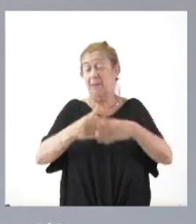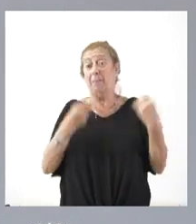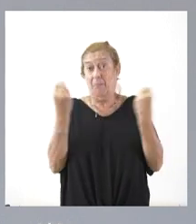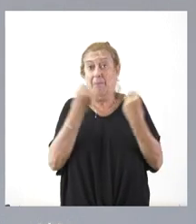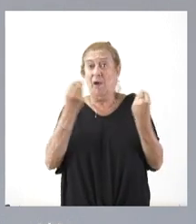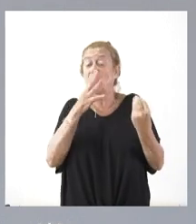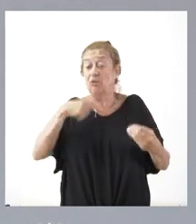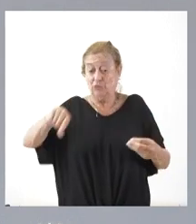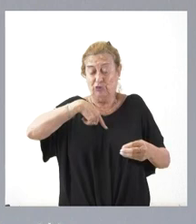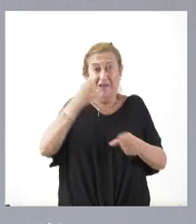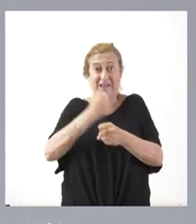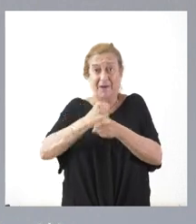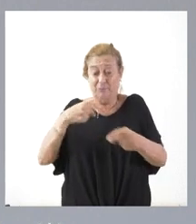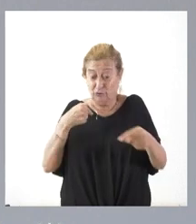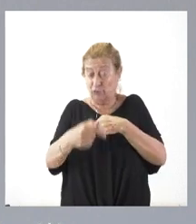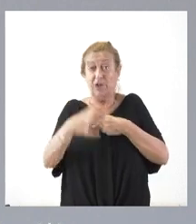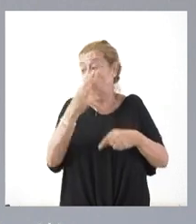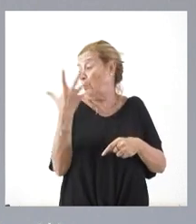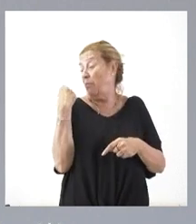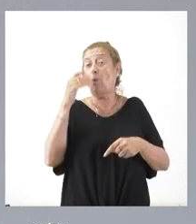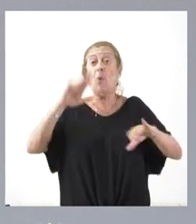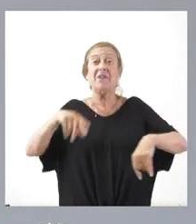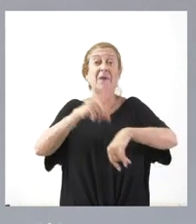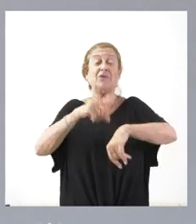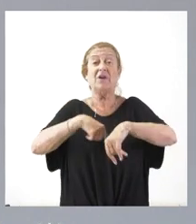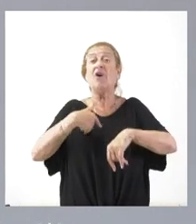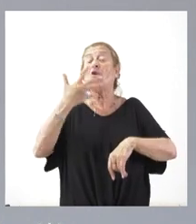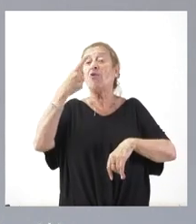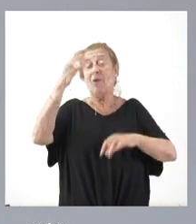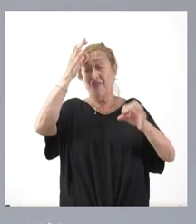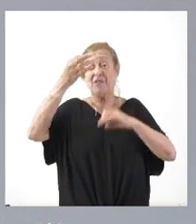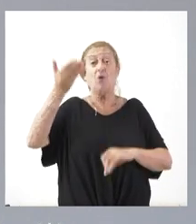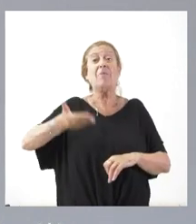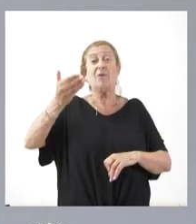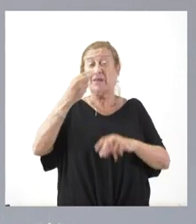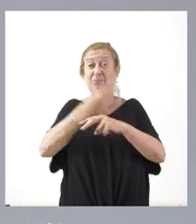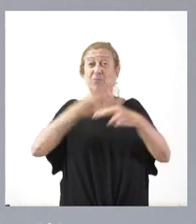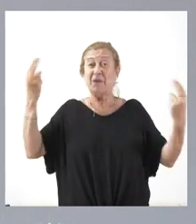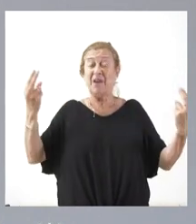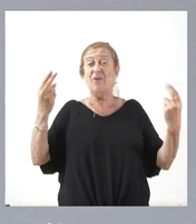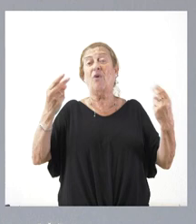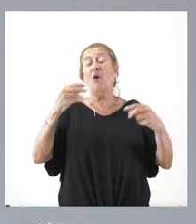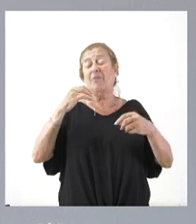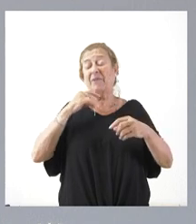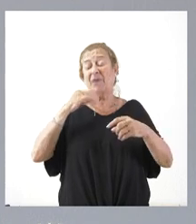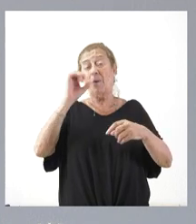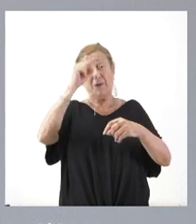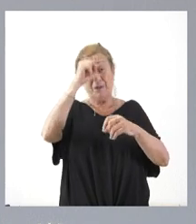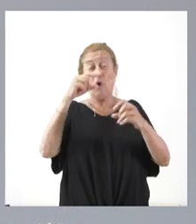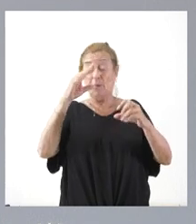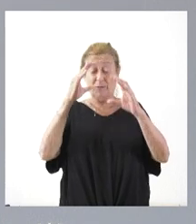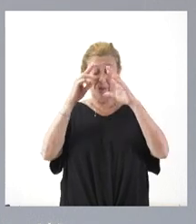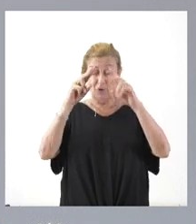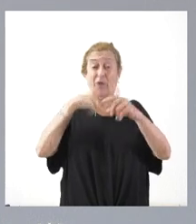eso trabajamos todos los días. Justo en las últimas horas hemos conocido un dato muy importante que ha publicado el Observatorio de Medios, que señala que